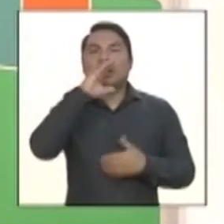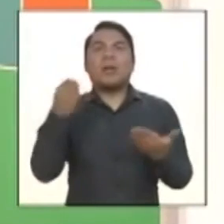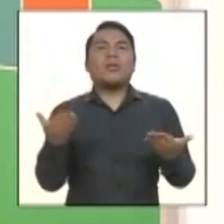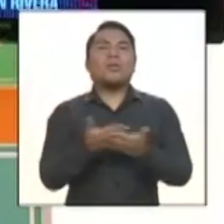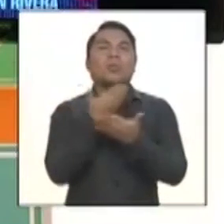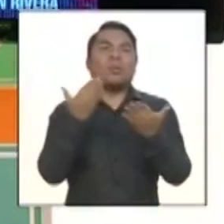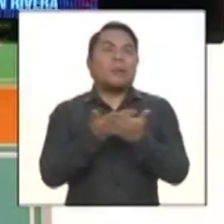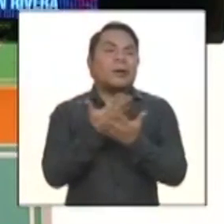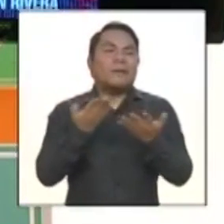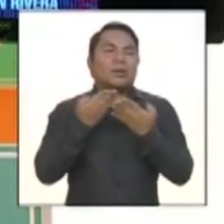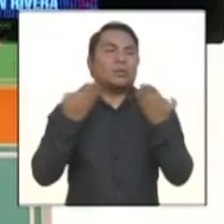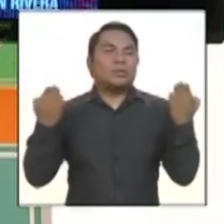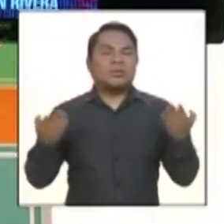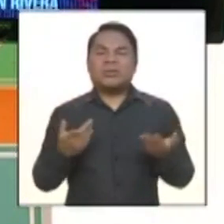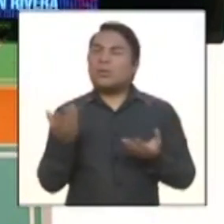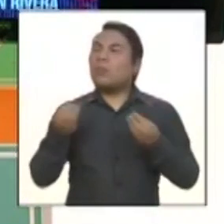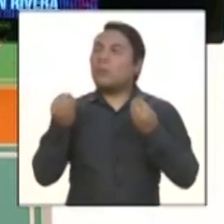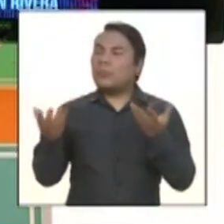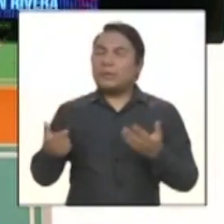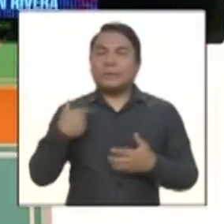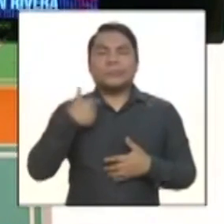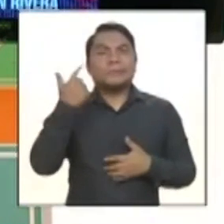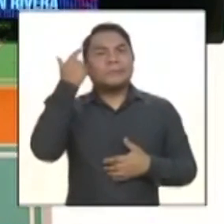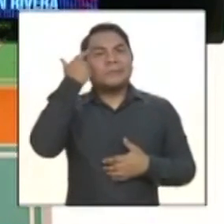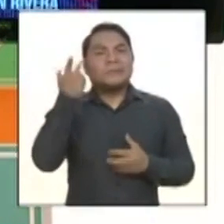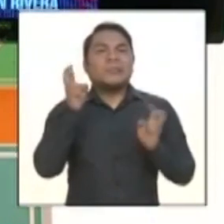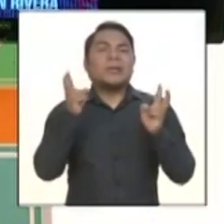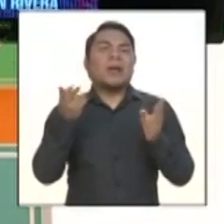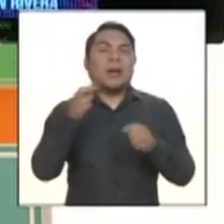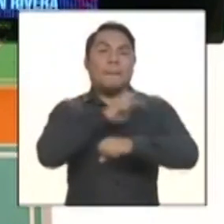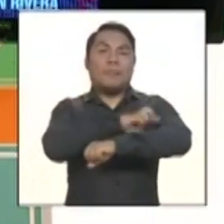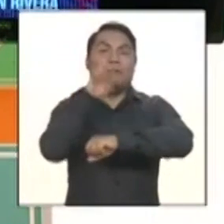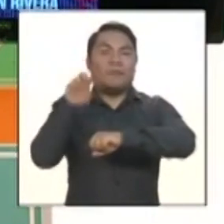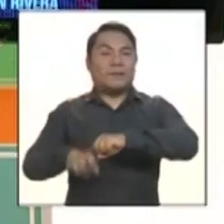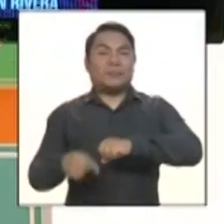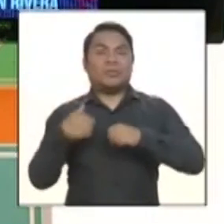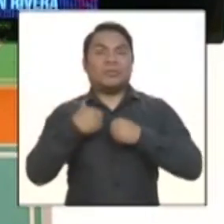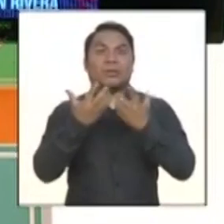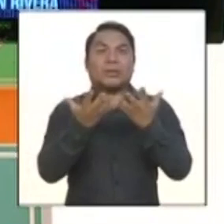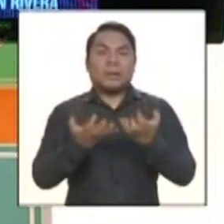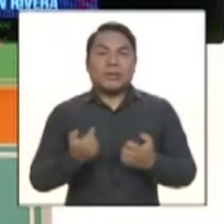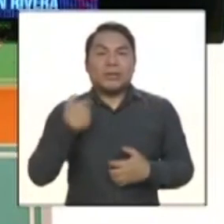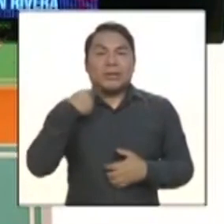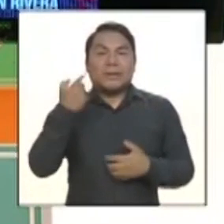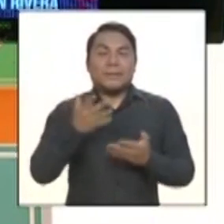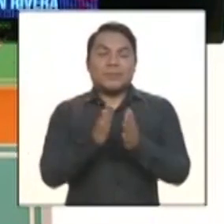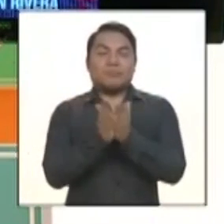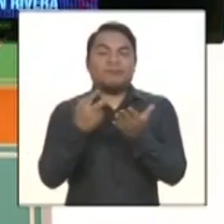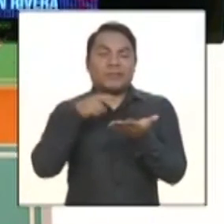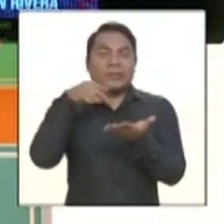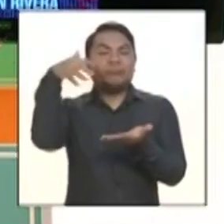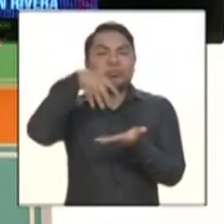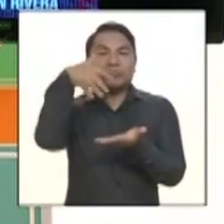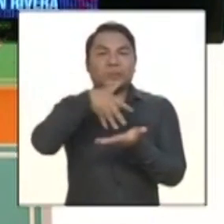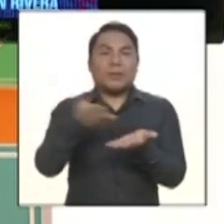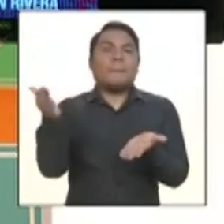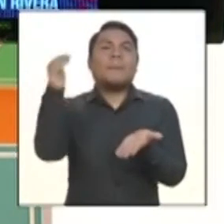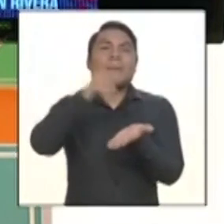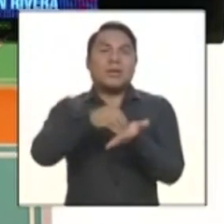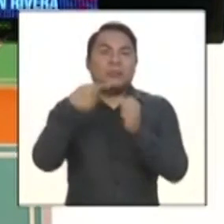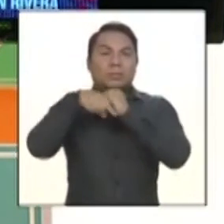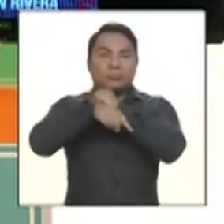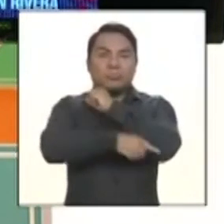En el sentido de profesional. Quería perfeccionar el periodismo, quería